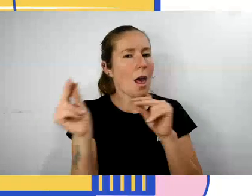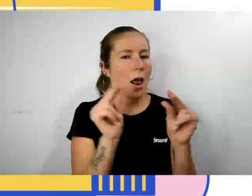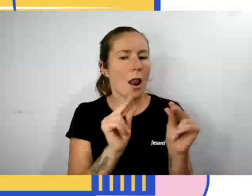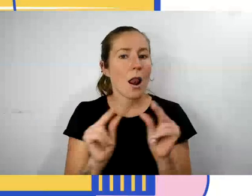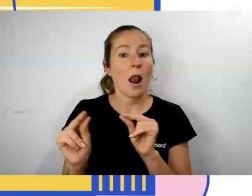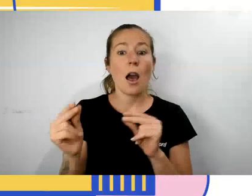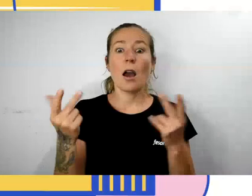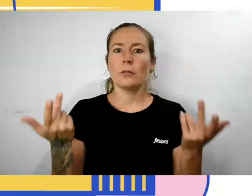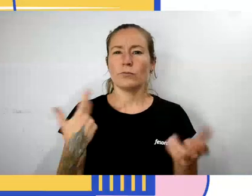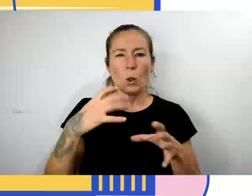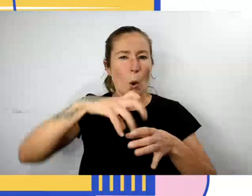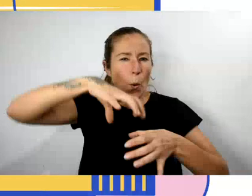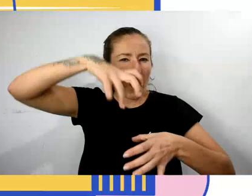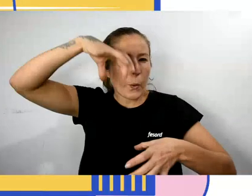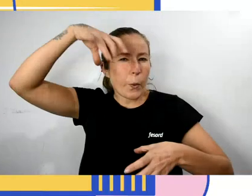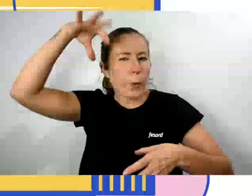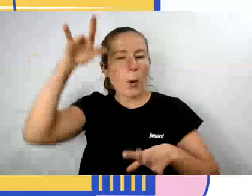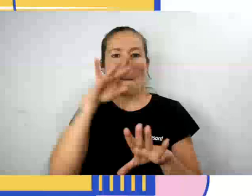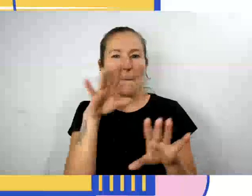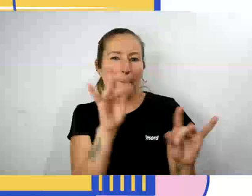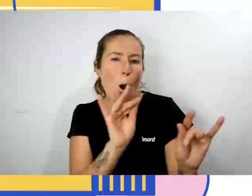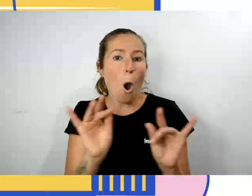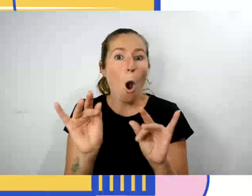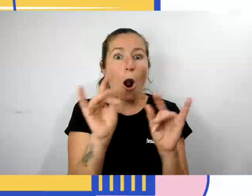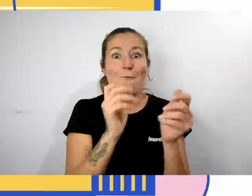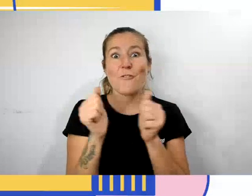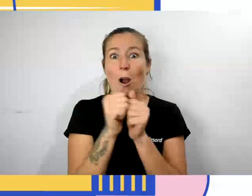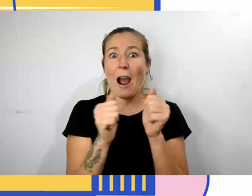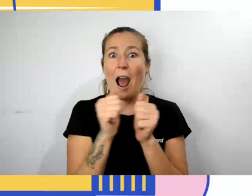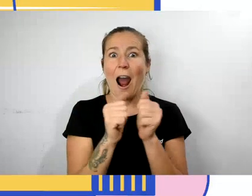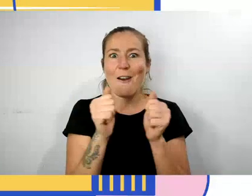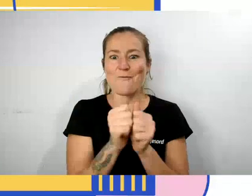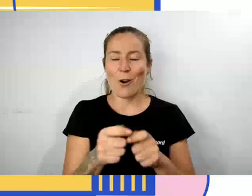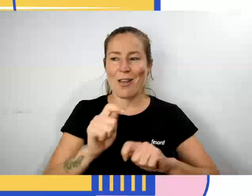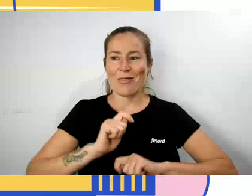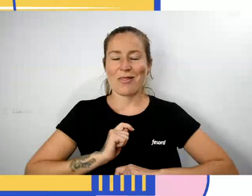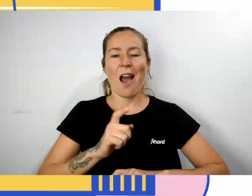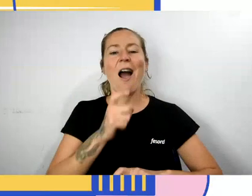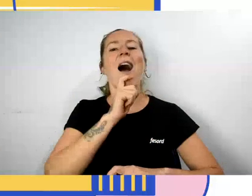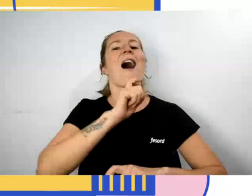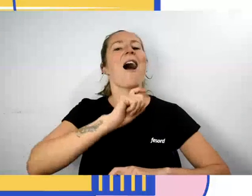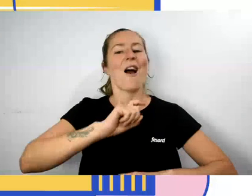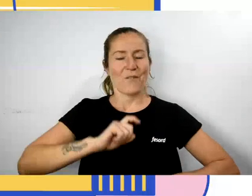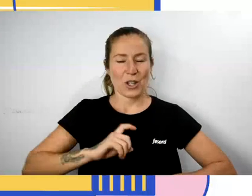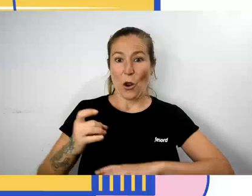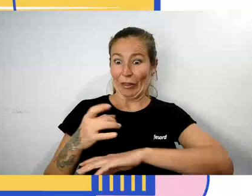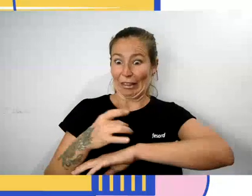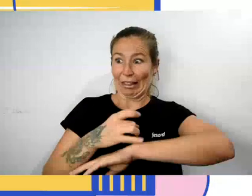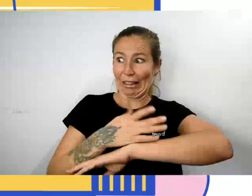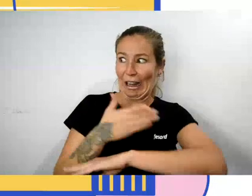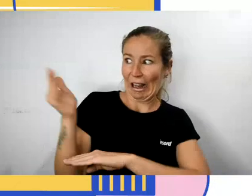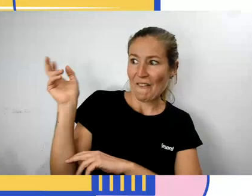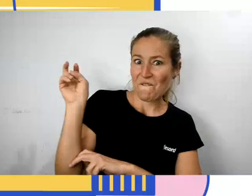La humareda y el polvo de la carbonilla anticipaban la llegada del trenet a los pasajeros que esperaban en el andén.